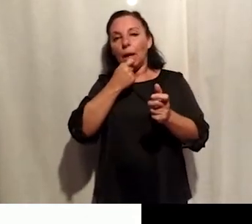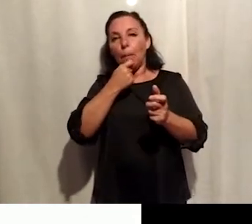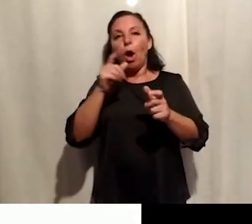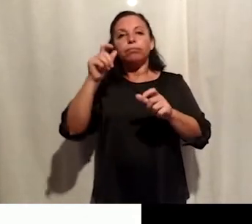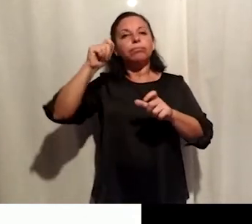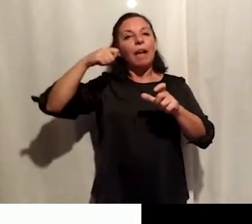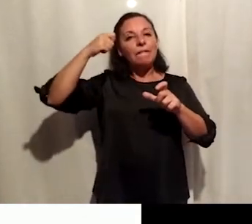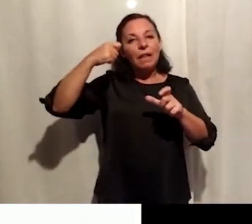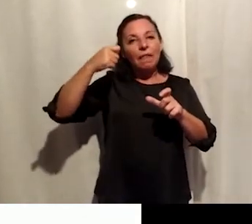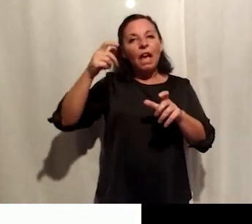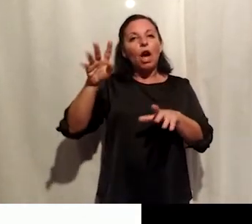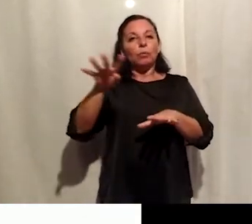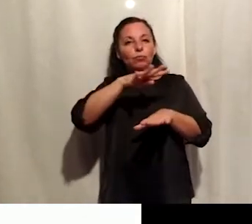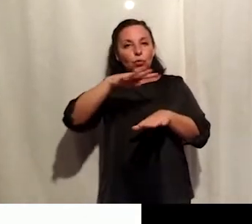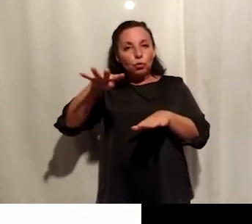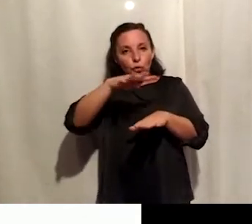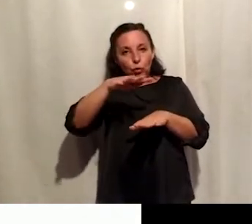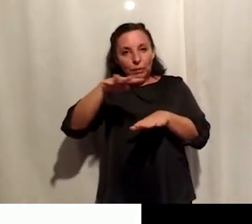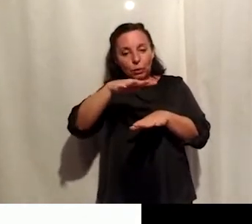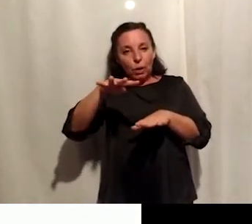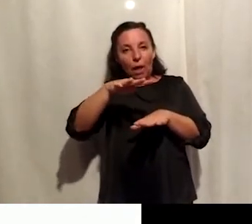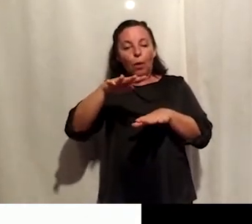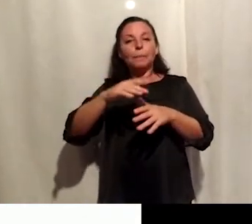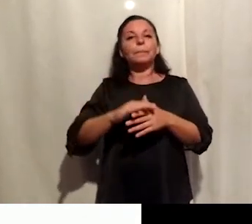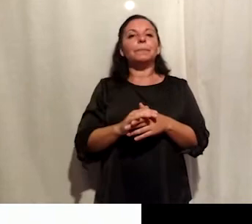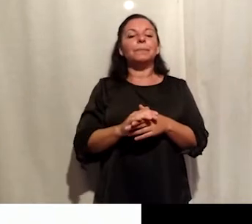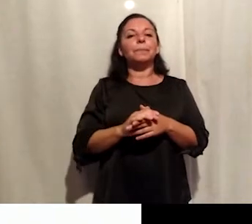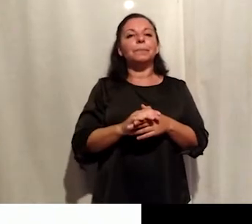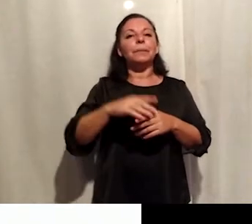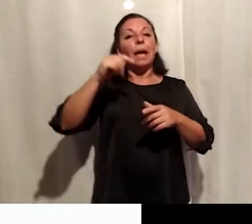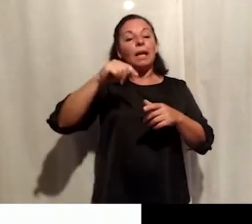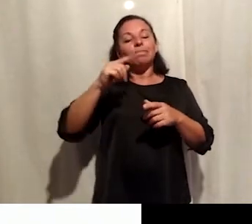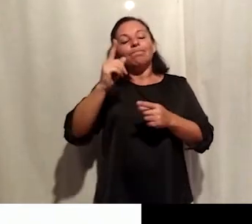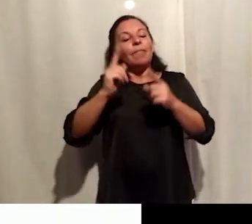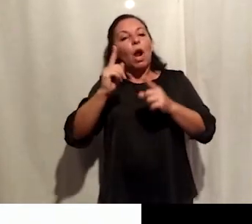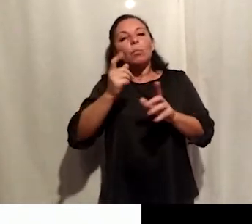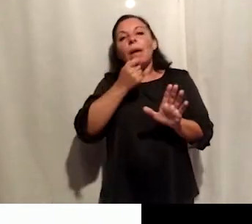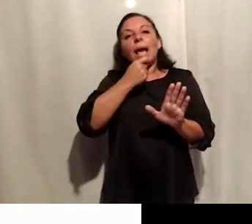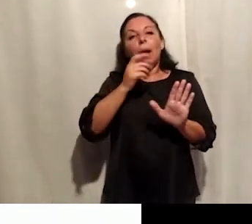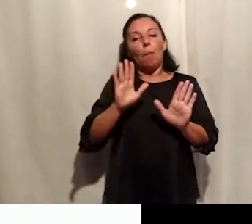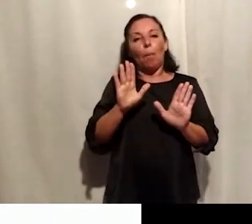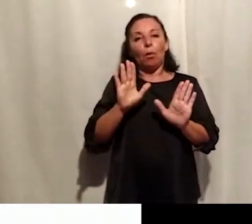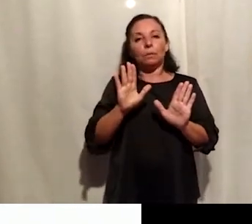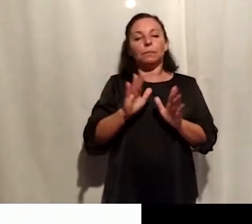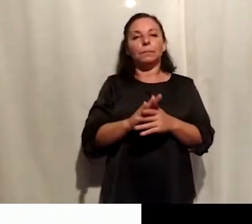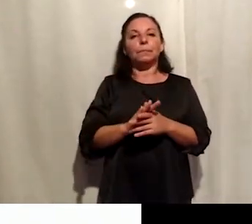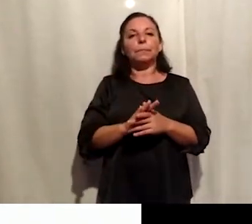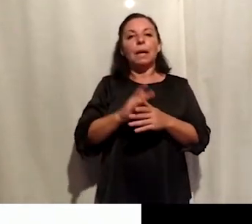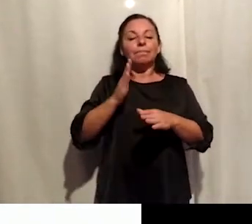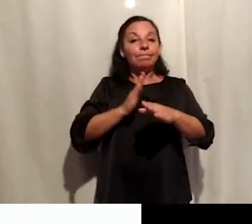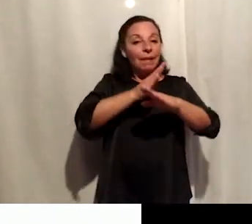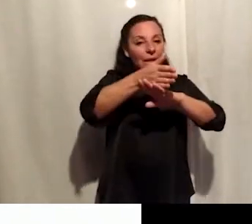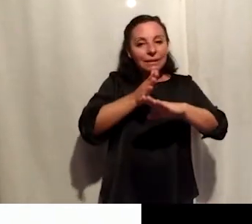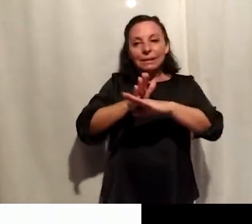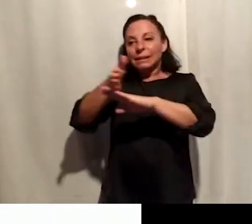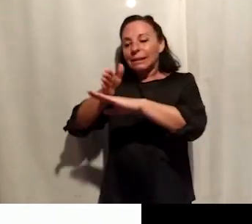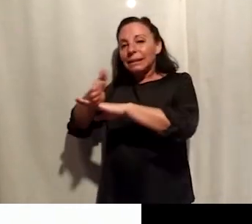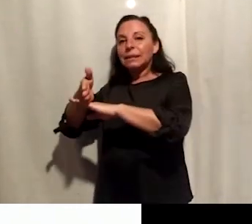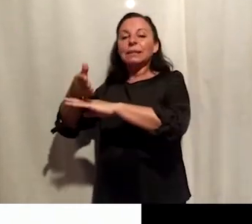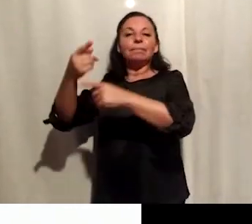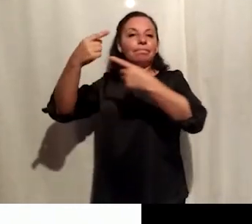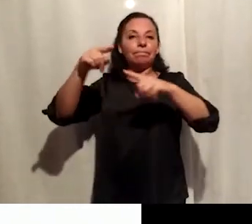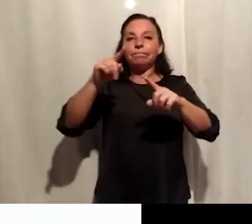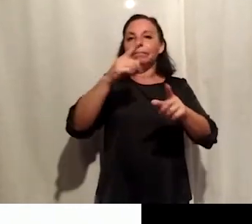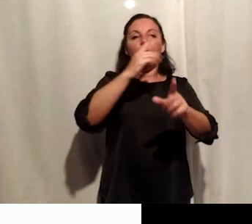como también si se requiere en un vídeo que no esté subtitulado. Estos son algunos ejemplos